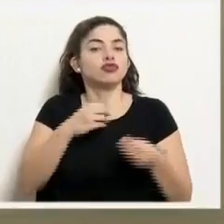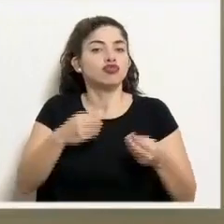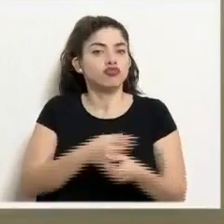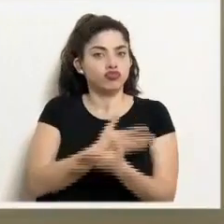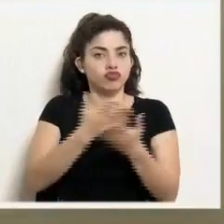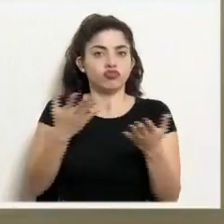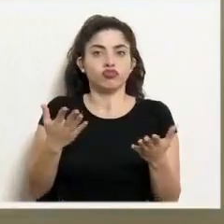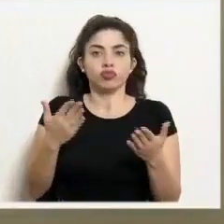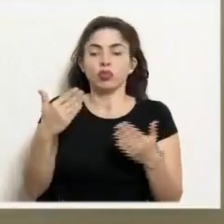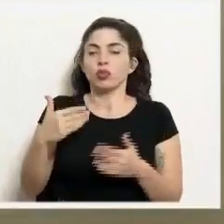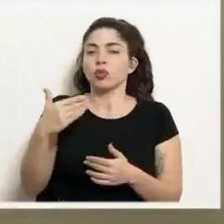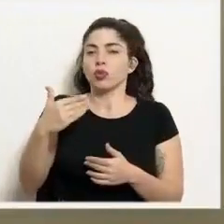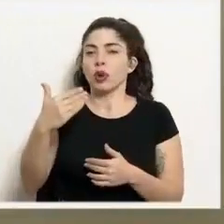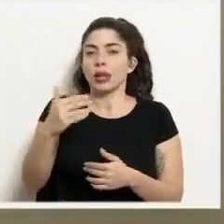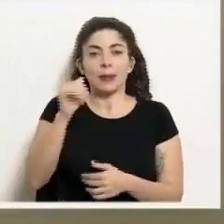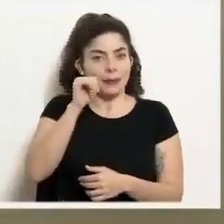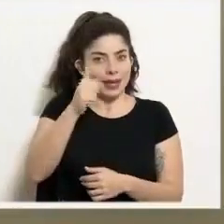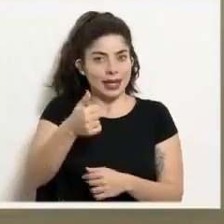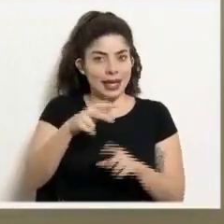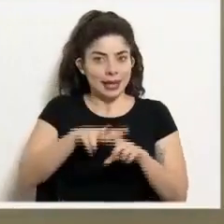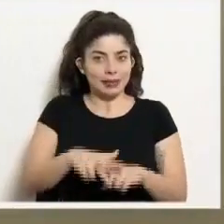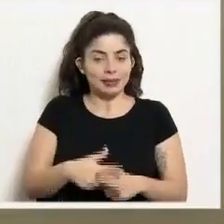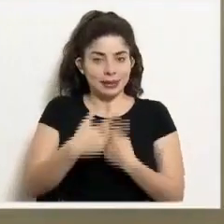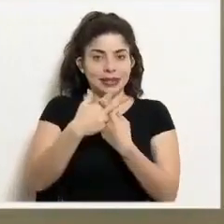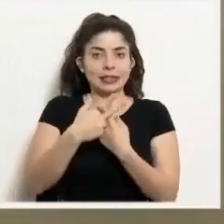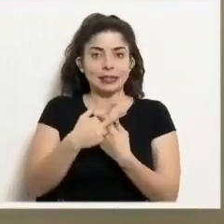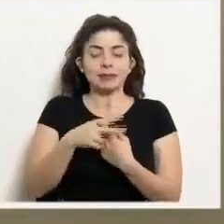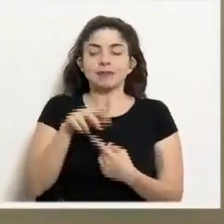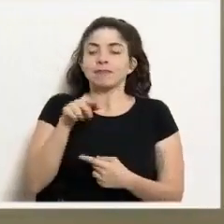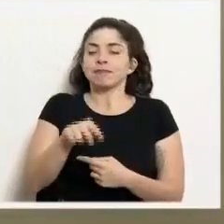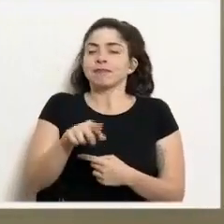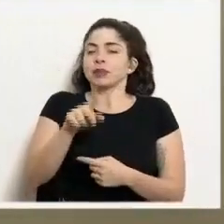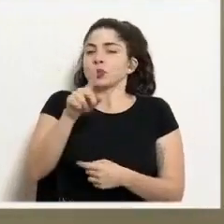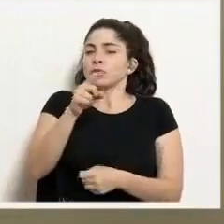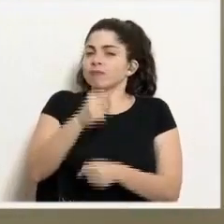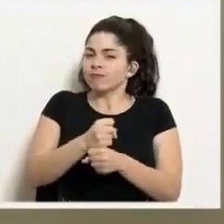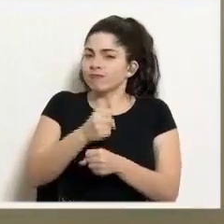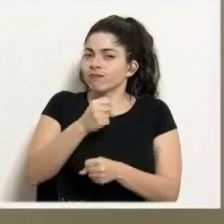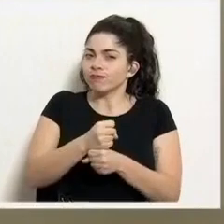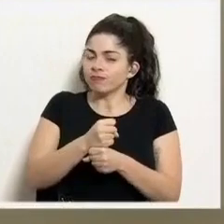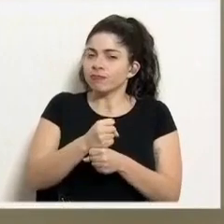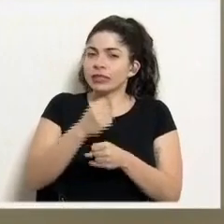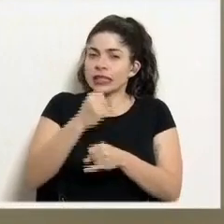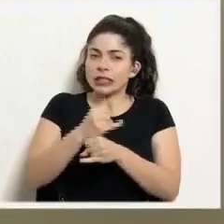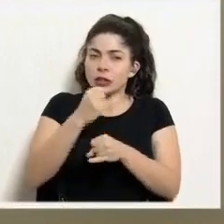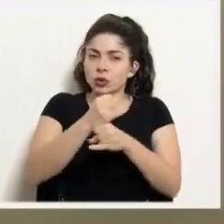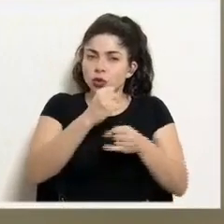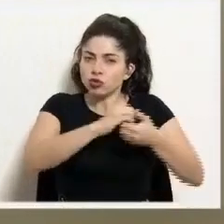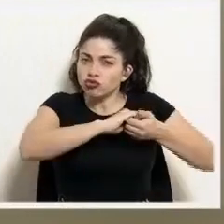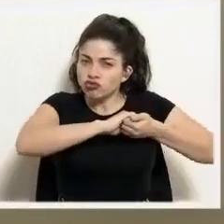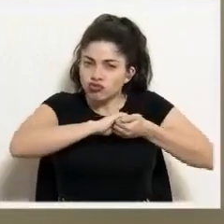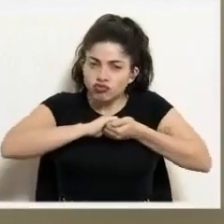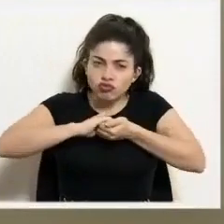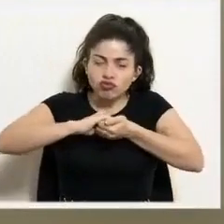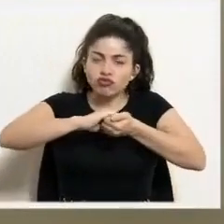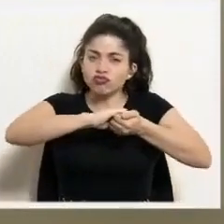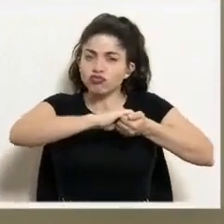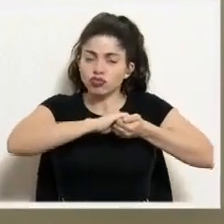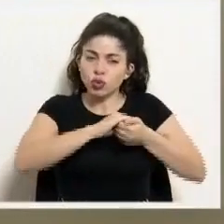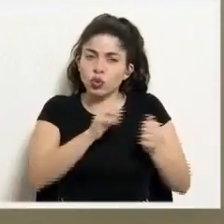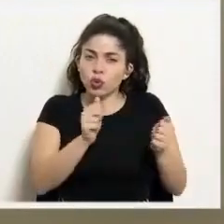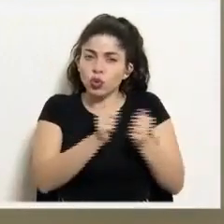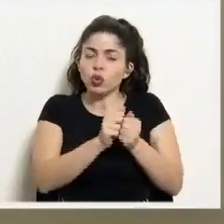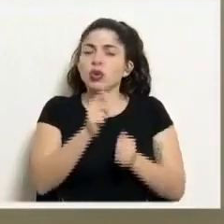a partir del día de mañana. Este es un trabajo interinstitucional articulado en